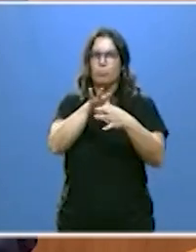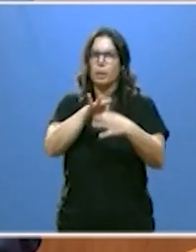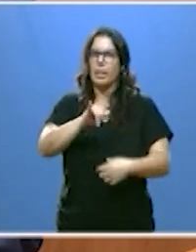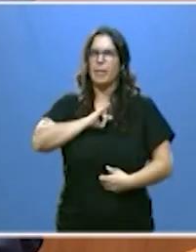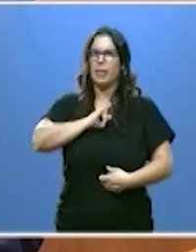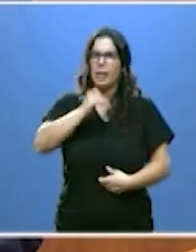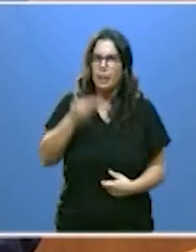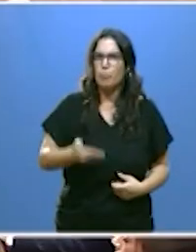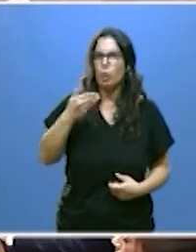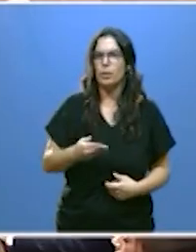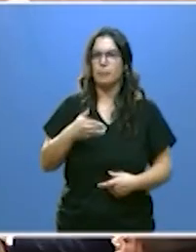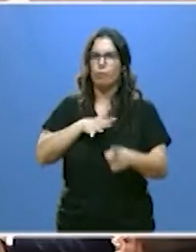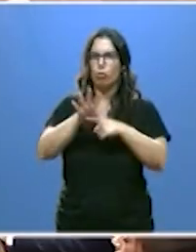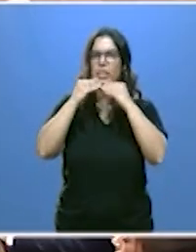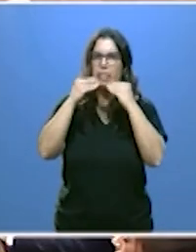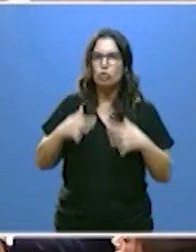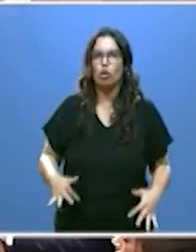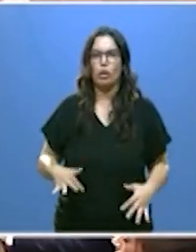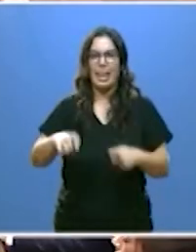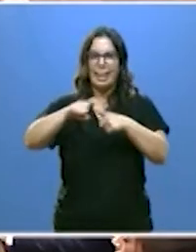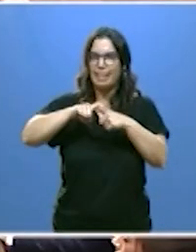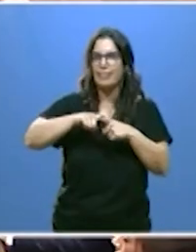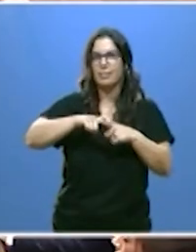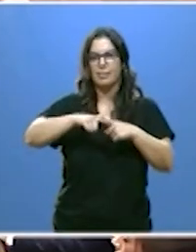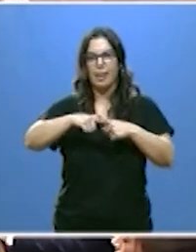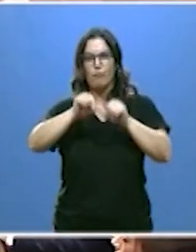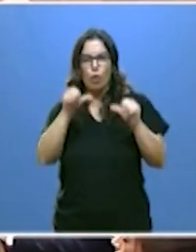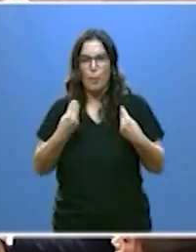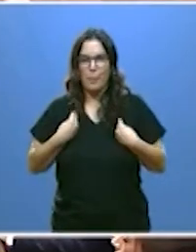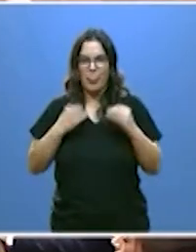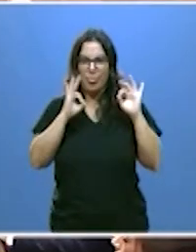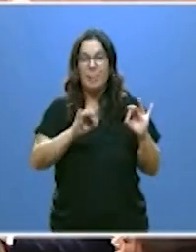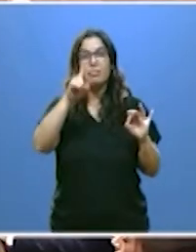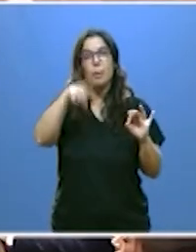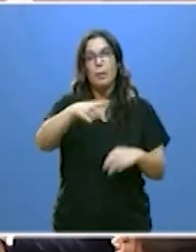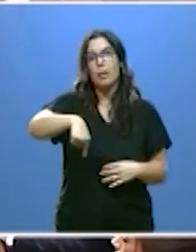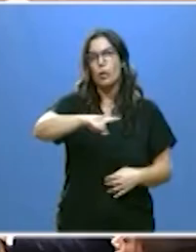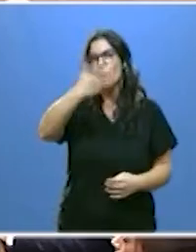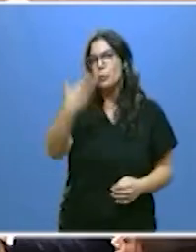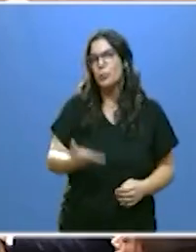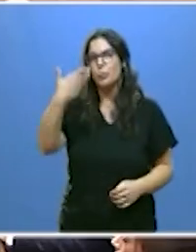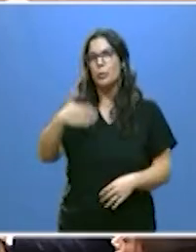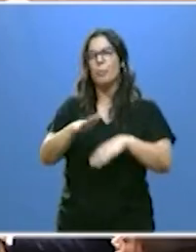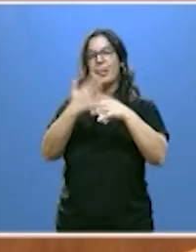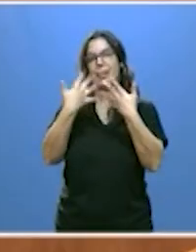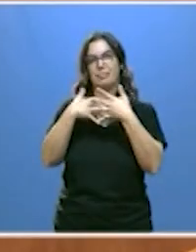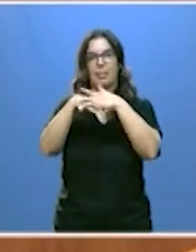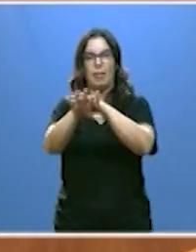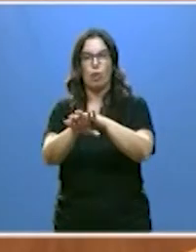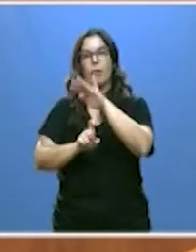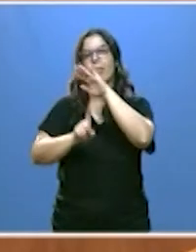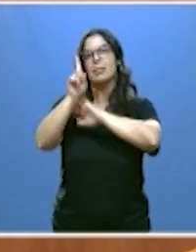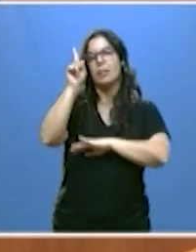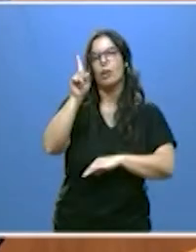de nuestra historia de nuestro modo de ser y de vivir son un elemento clave para la integración el